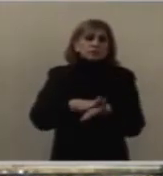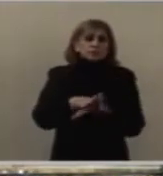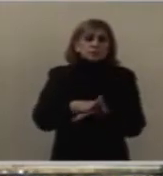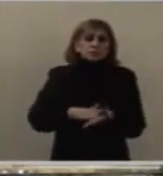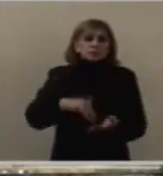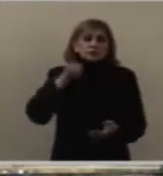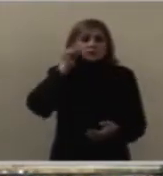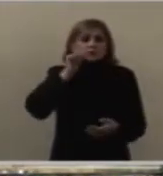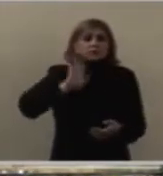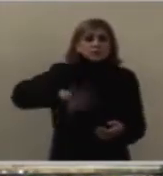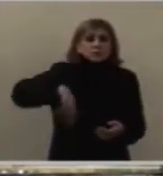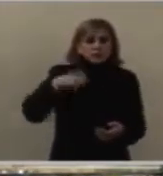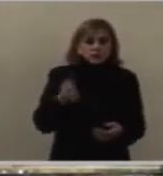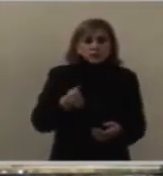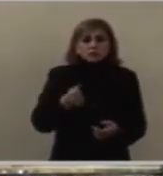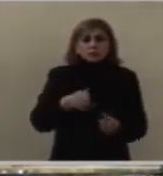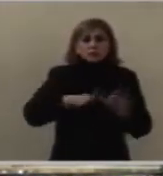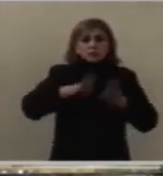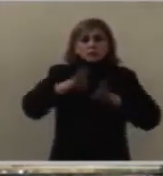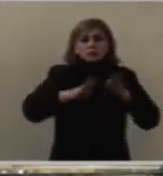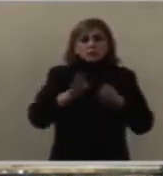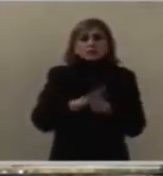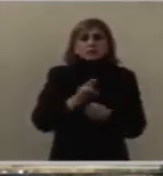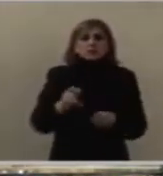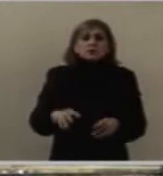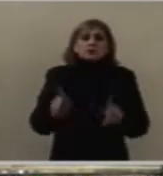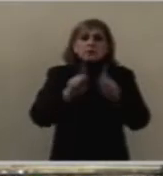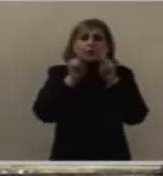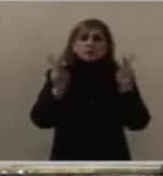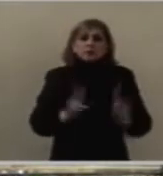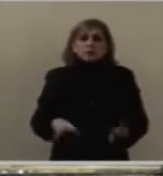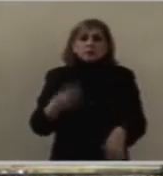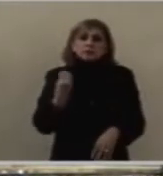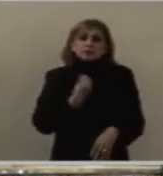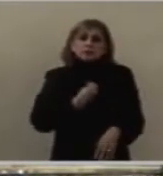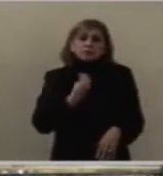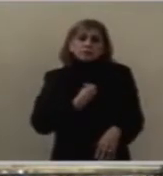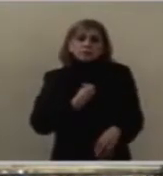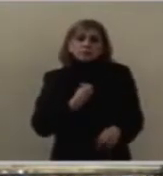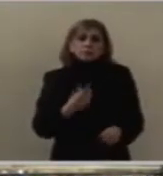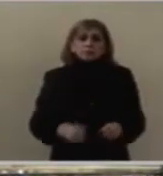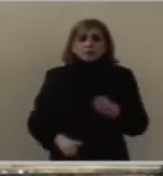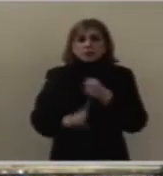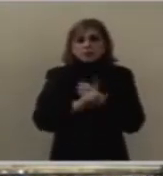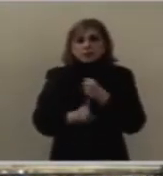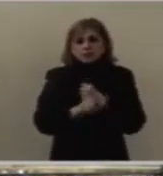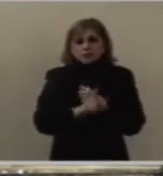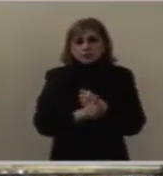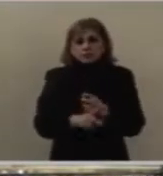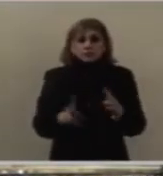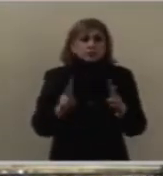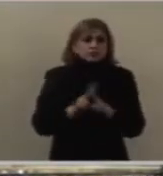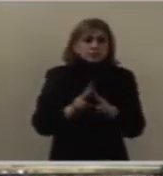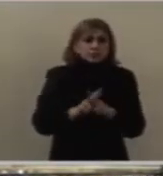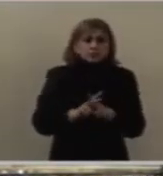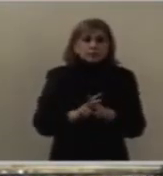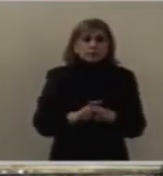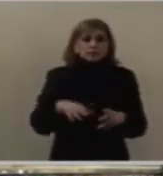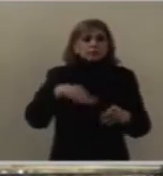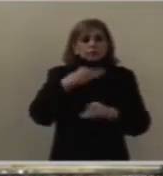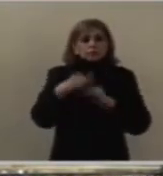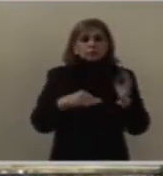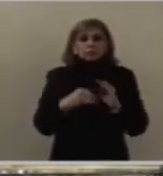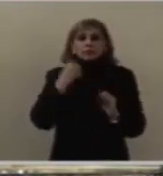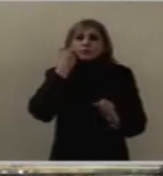luchar por la paz, soportar la agresión, todo eso que el Señor propone